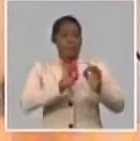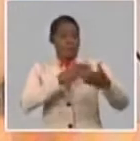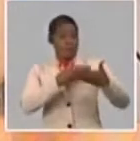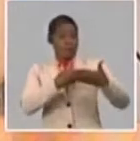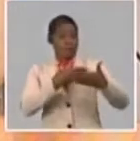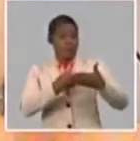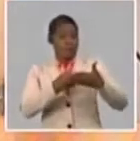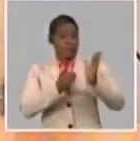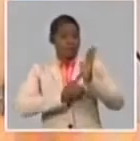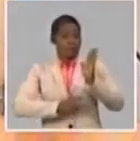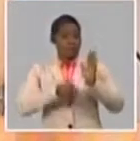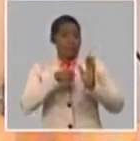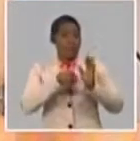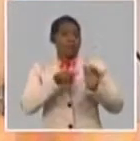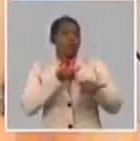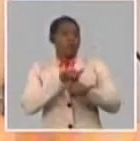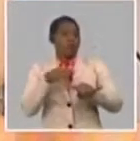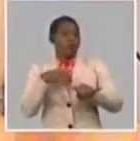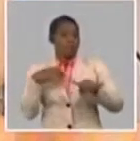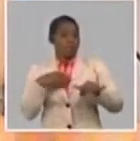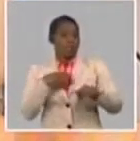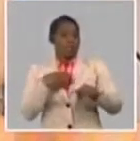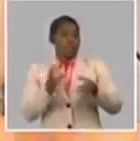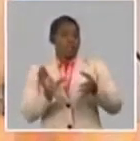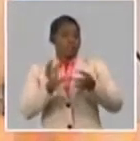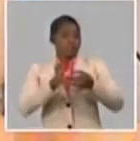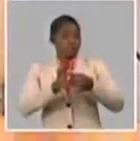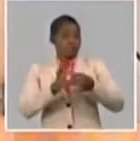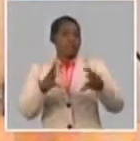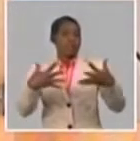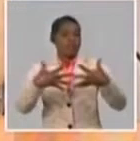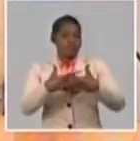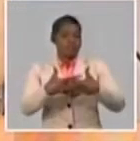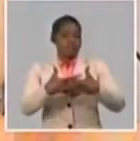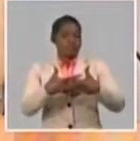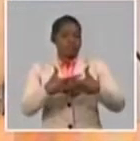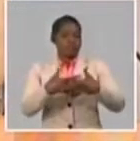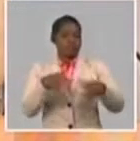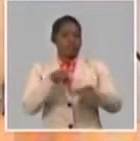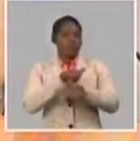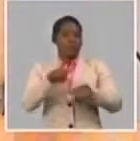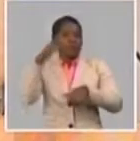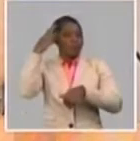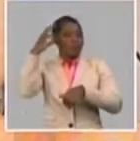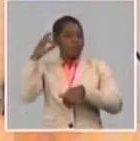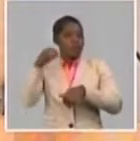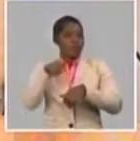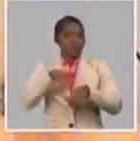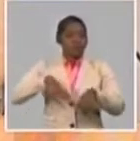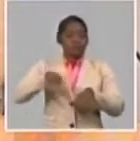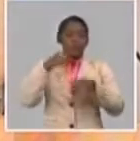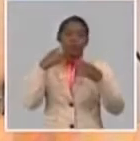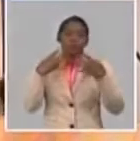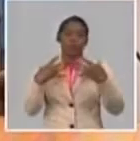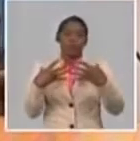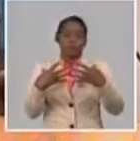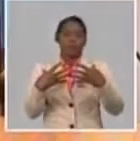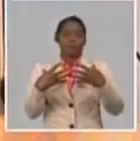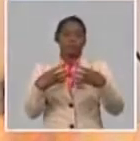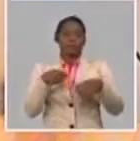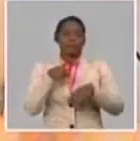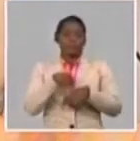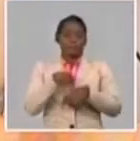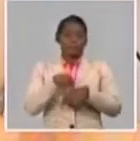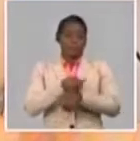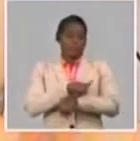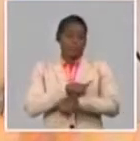sector empresarial de la psicología, en Copestel, en los compañeros de Texas, así que... Y es importante todo esto. Y finalmente, también